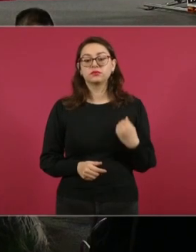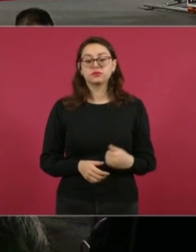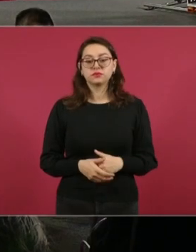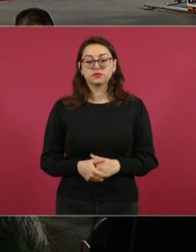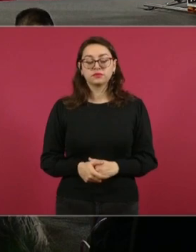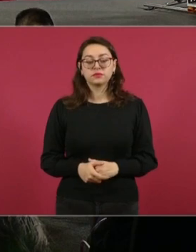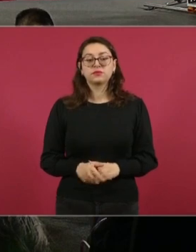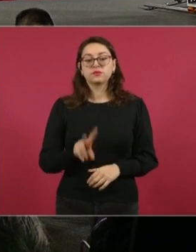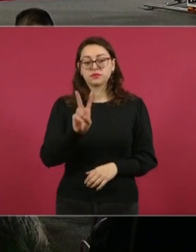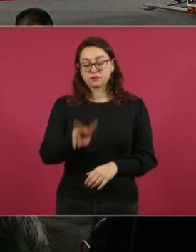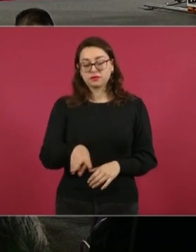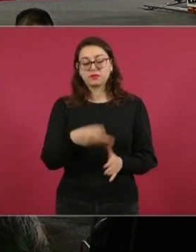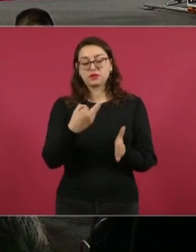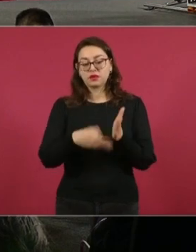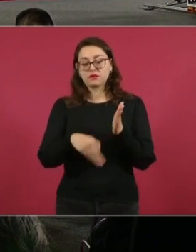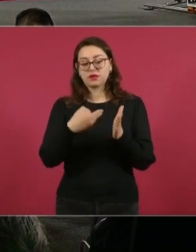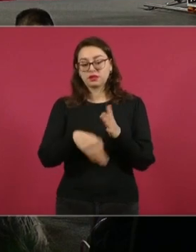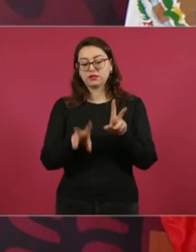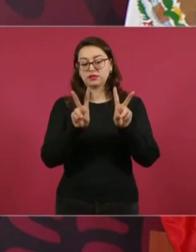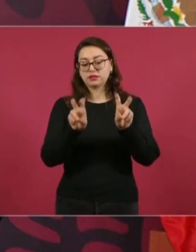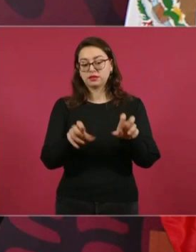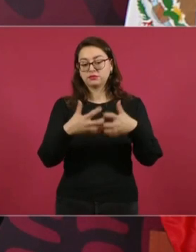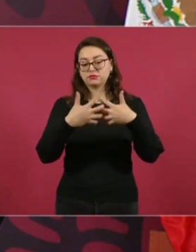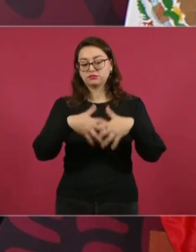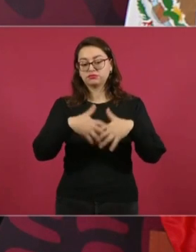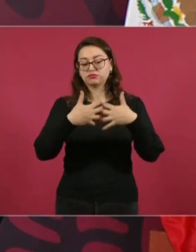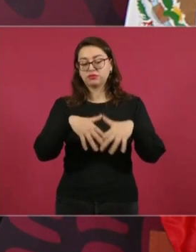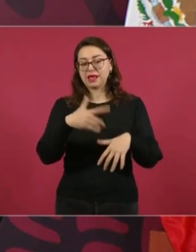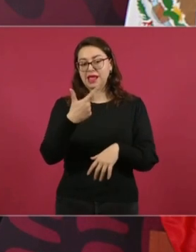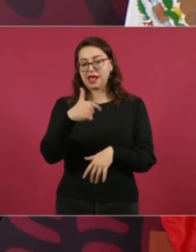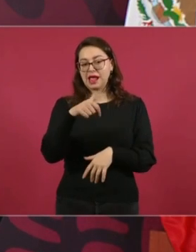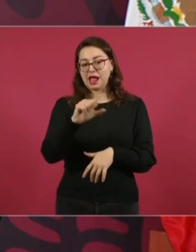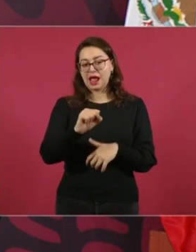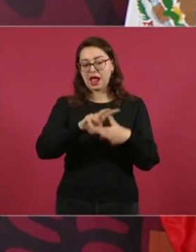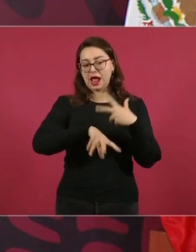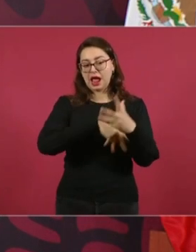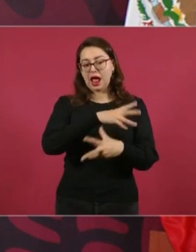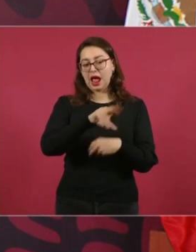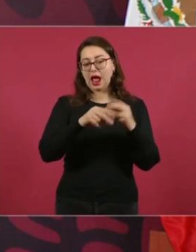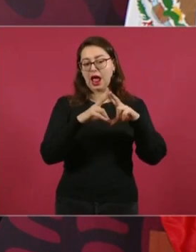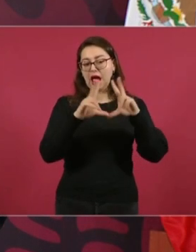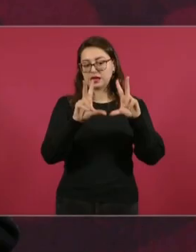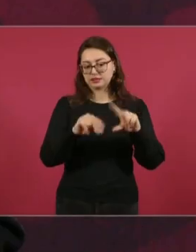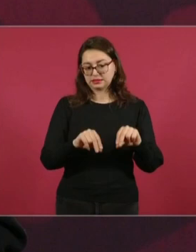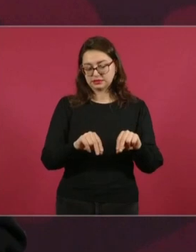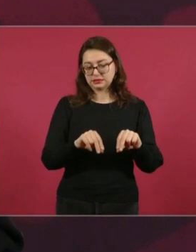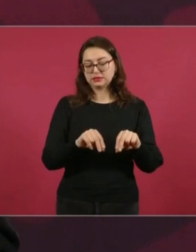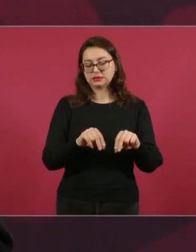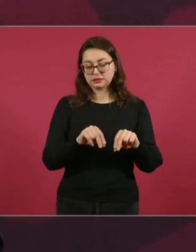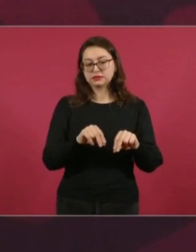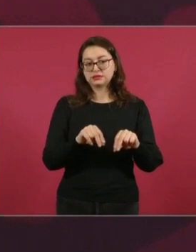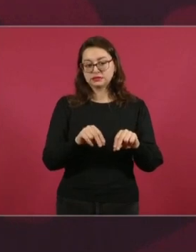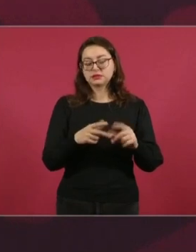en Puerto Libertad y otros